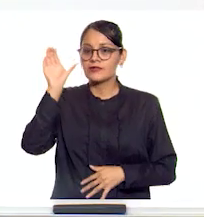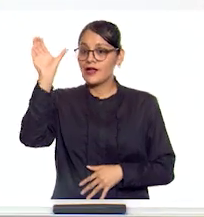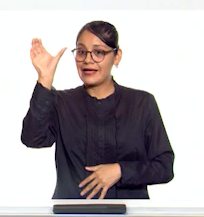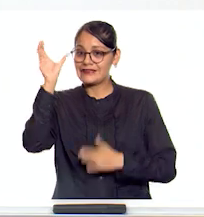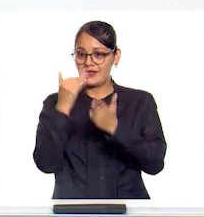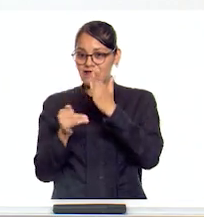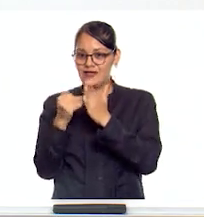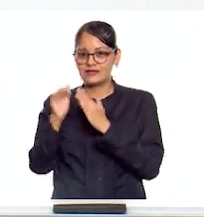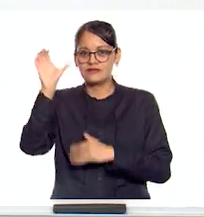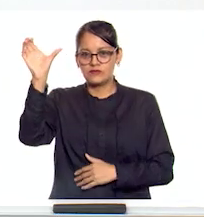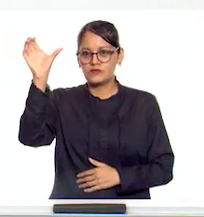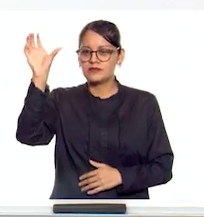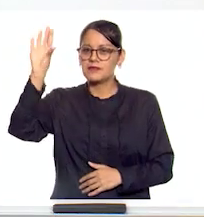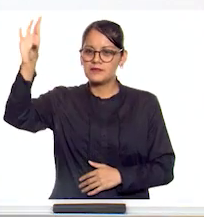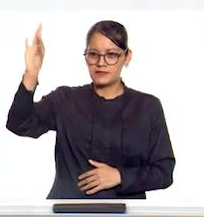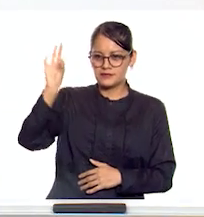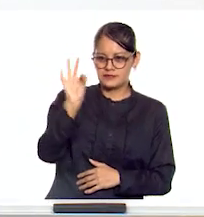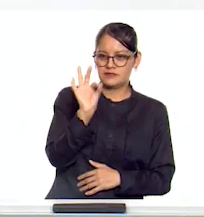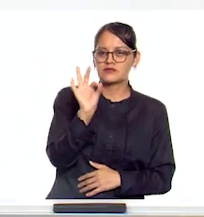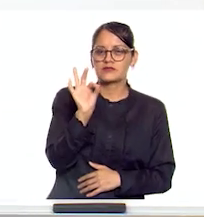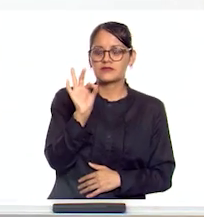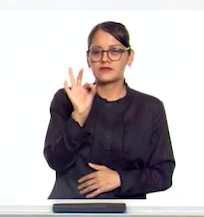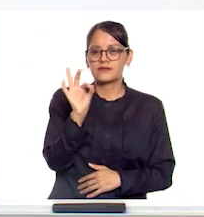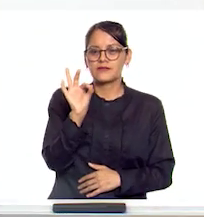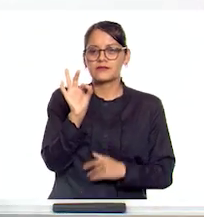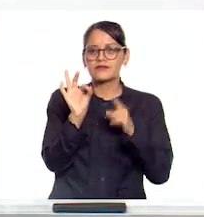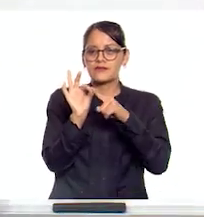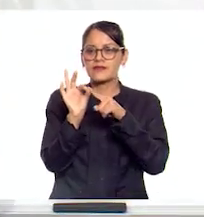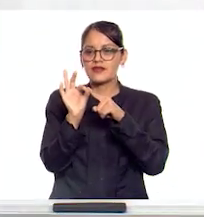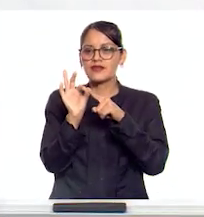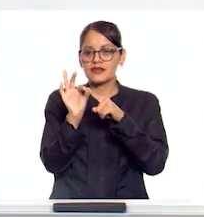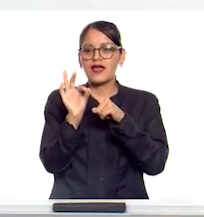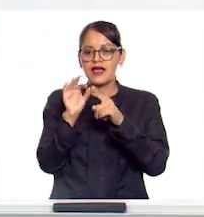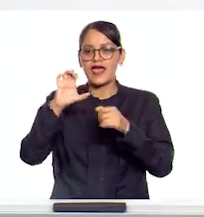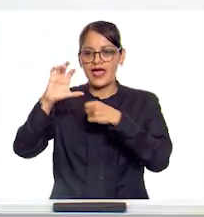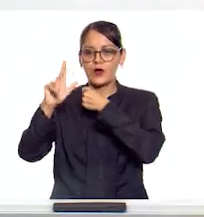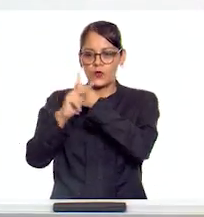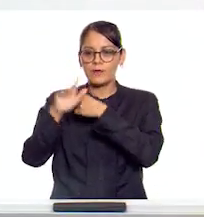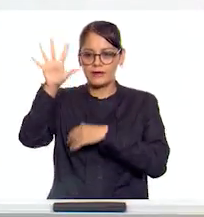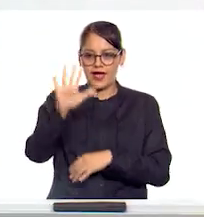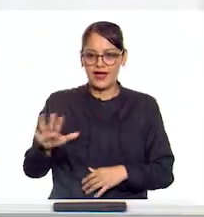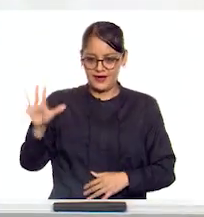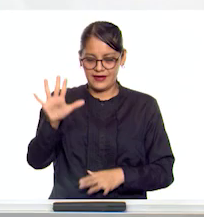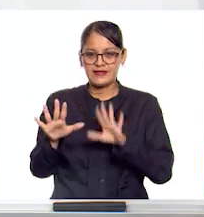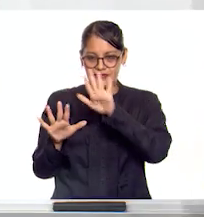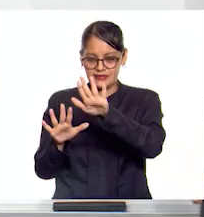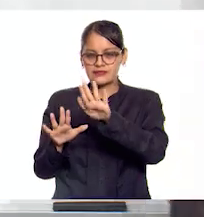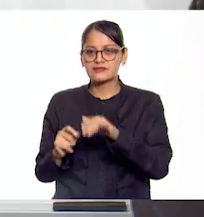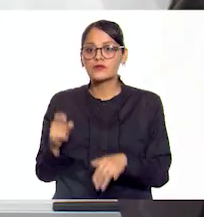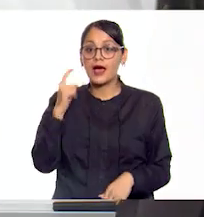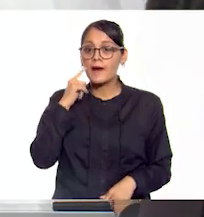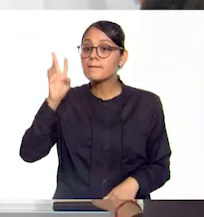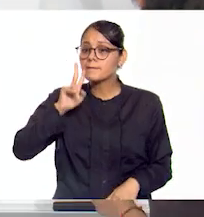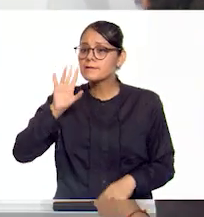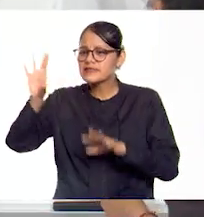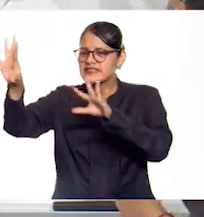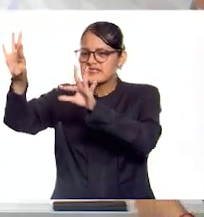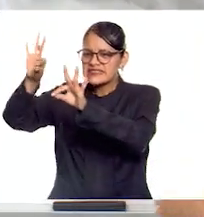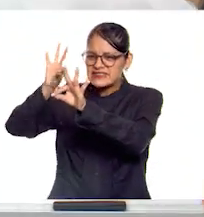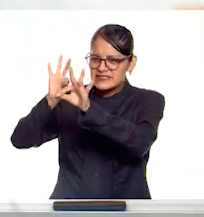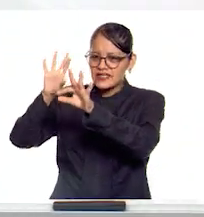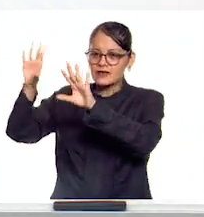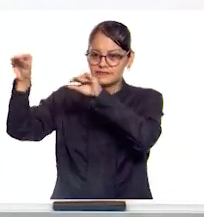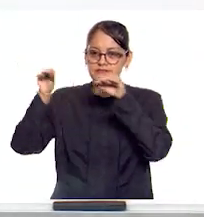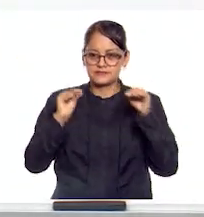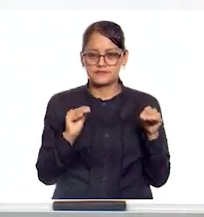y bueno, con esta puedo completar el continente europeo. ¿Me ayudas a despegarla de aquel lado, ¿verdad? Claro, claro. Gracias.